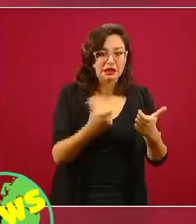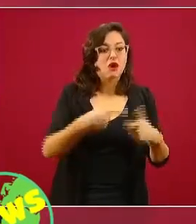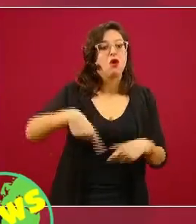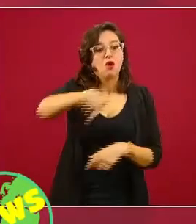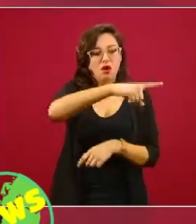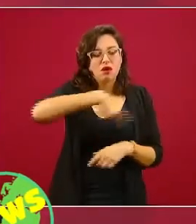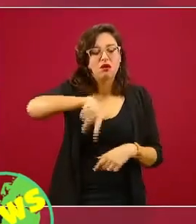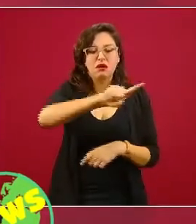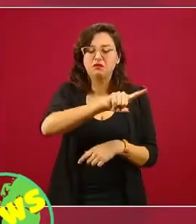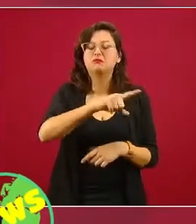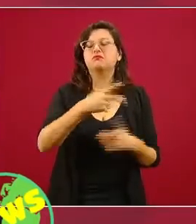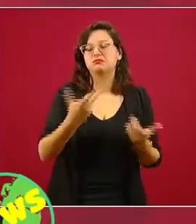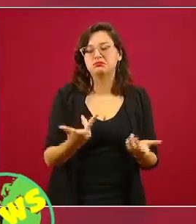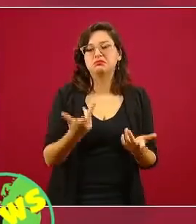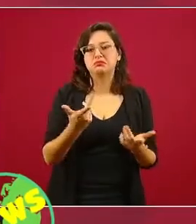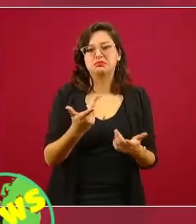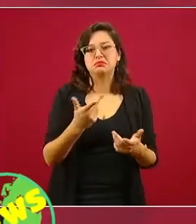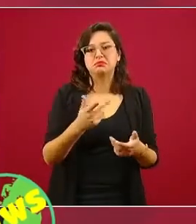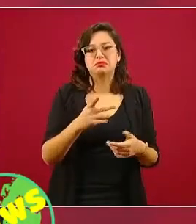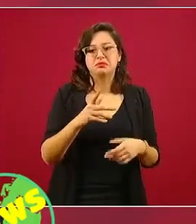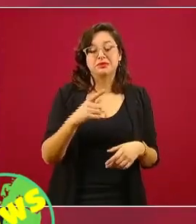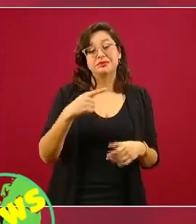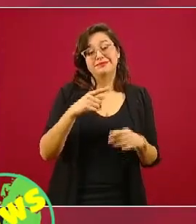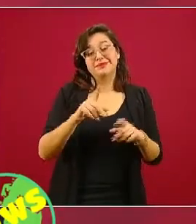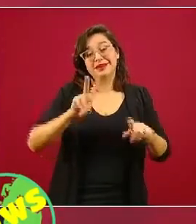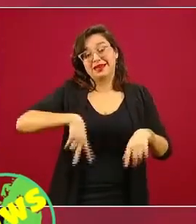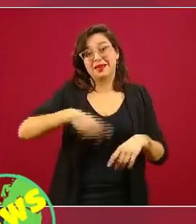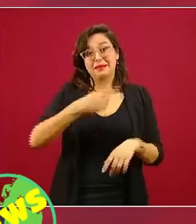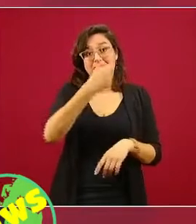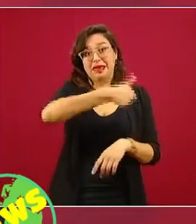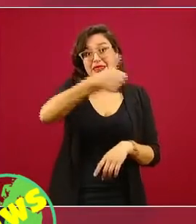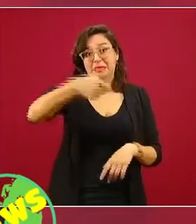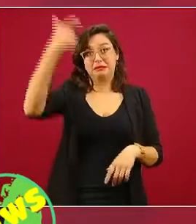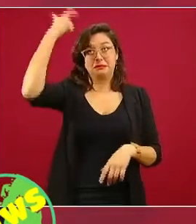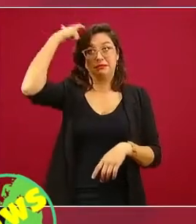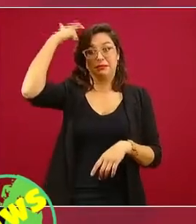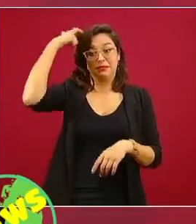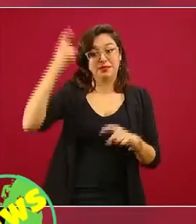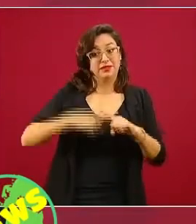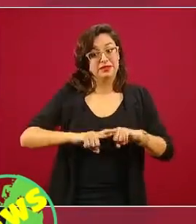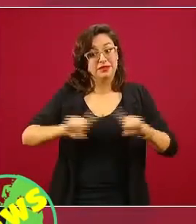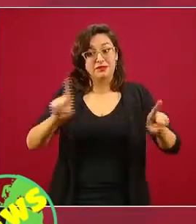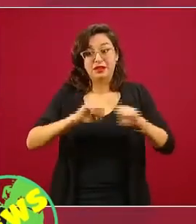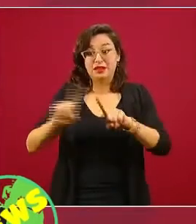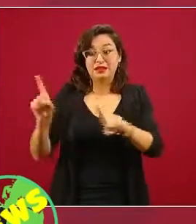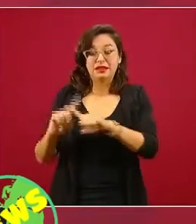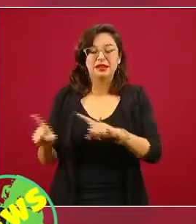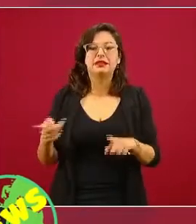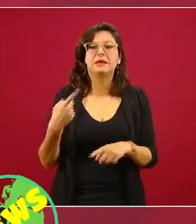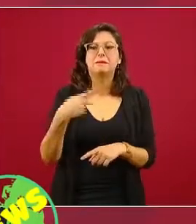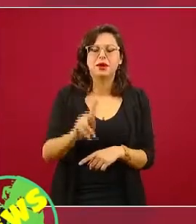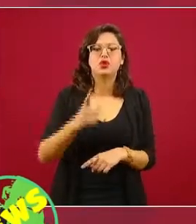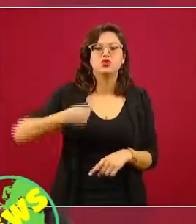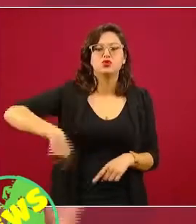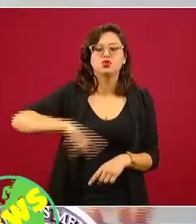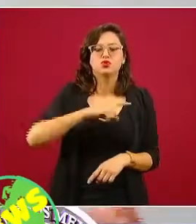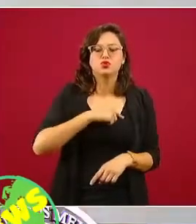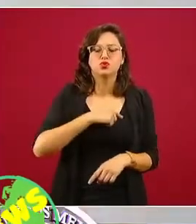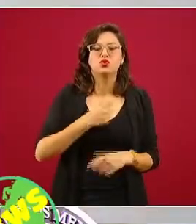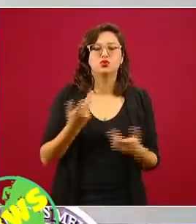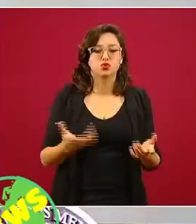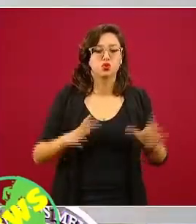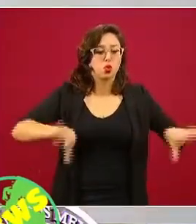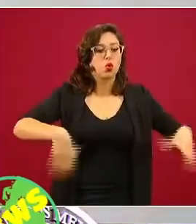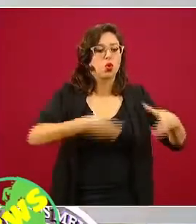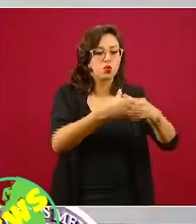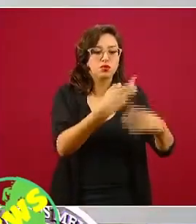prioridades diferentes en la cabeza de cada quien, pero bueno, cada quien se preocupa de lo que se debe preocupar, nosotros nos preocupamos de